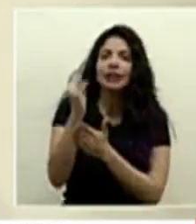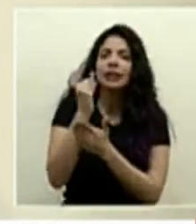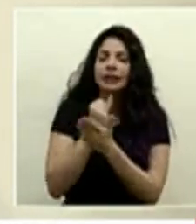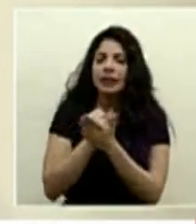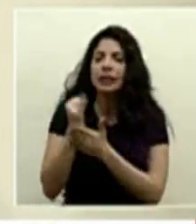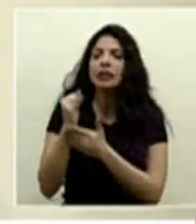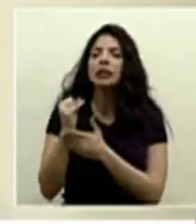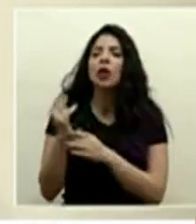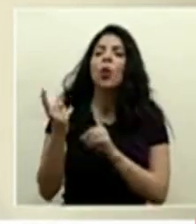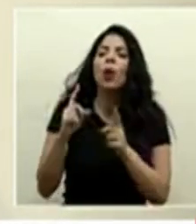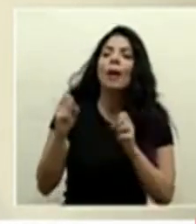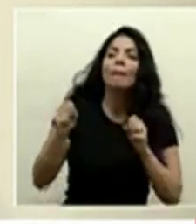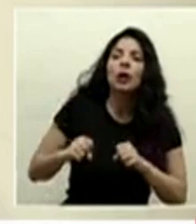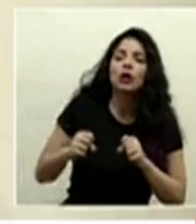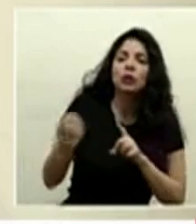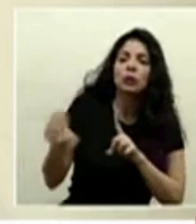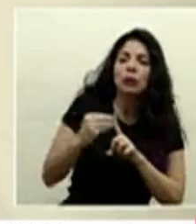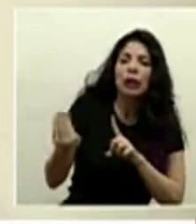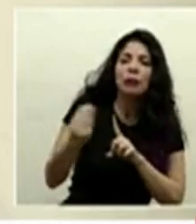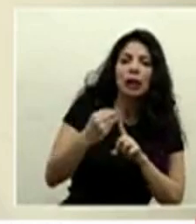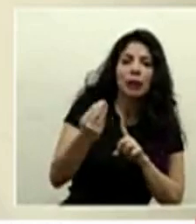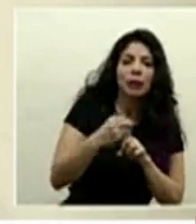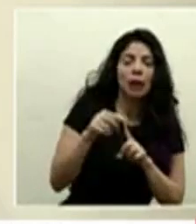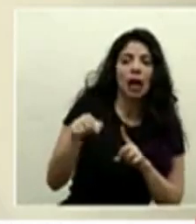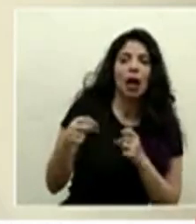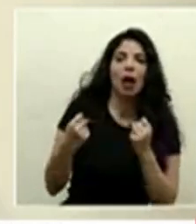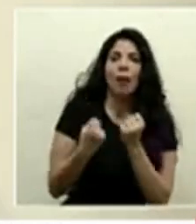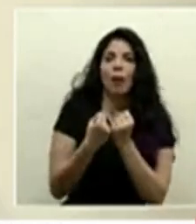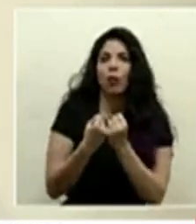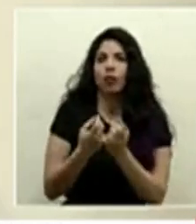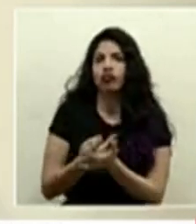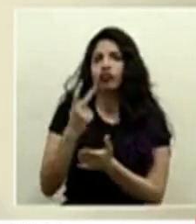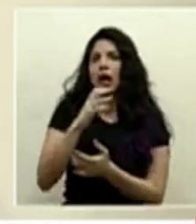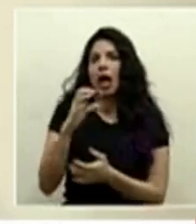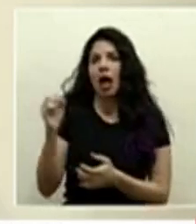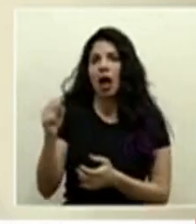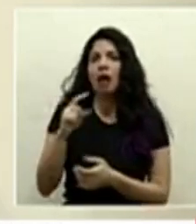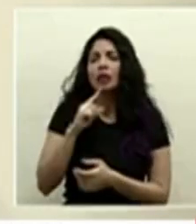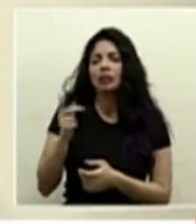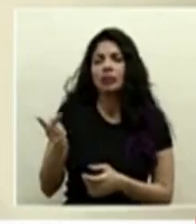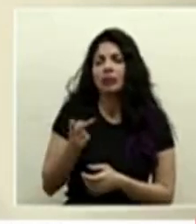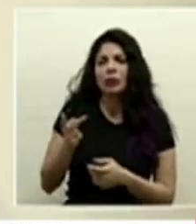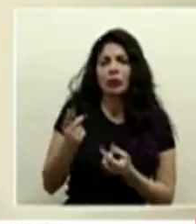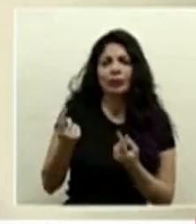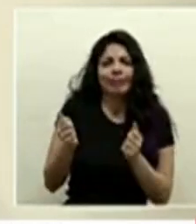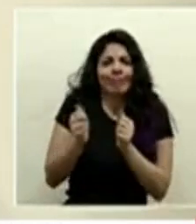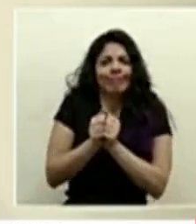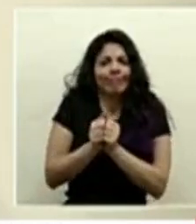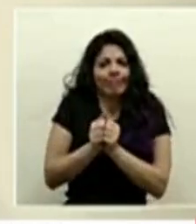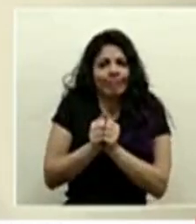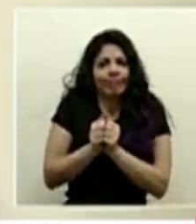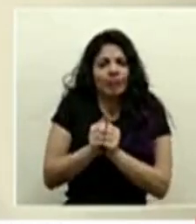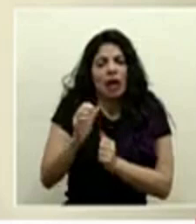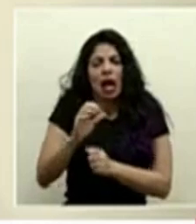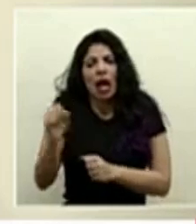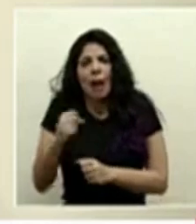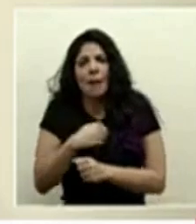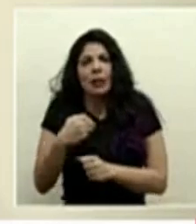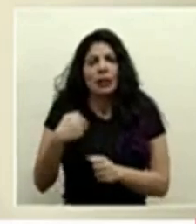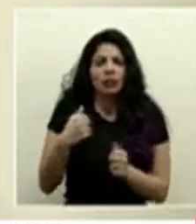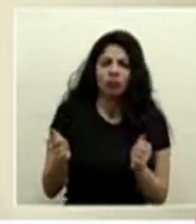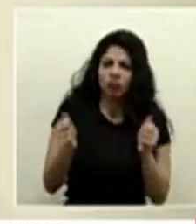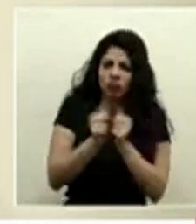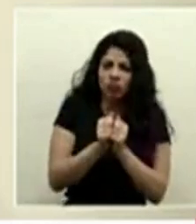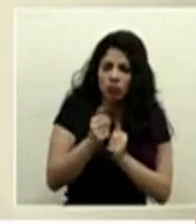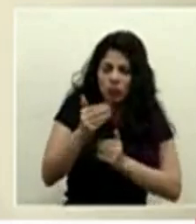todos los posibles contactos en el apoyo invaluable aquí de la caja aquí actuamos como un ente dual lo que es caja ministerio en toda esa